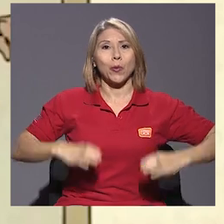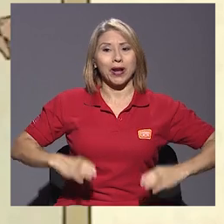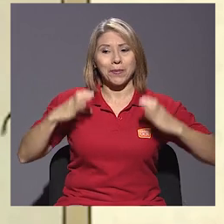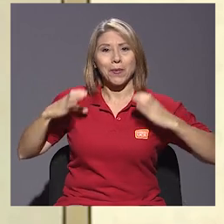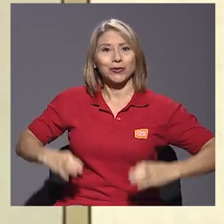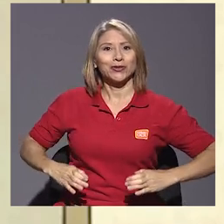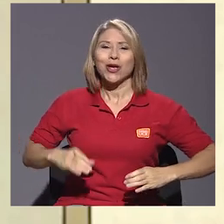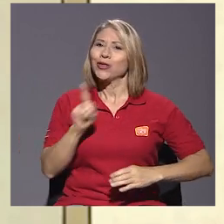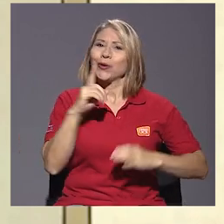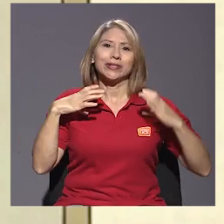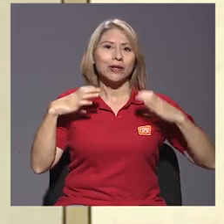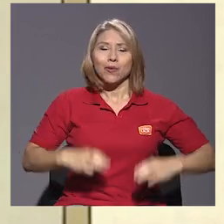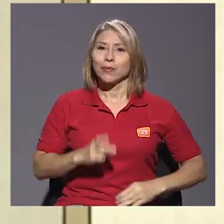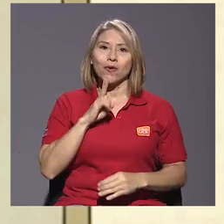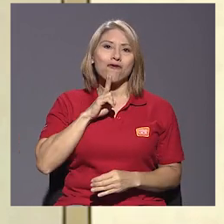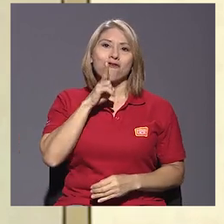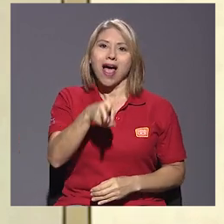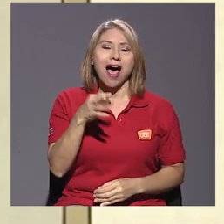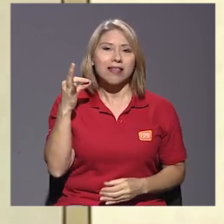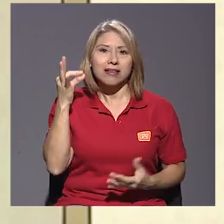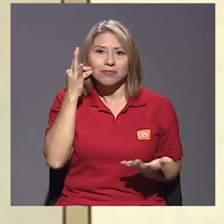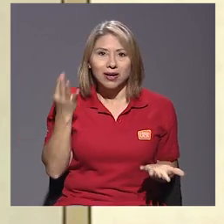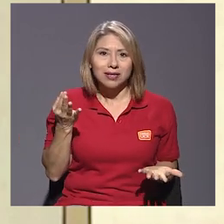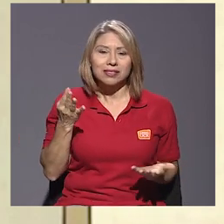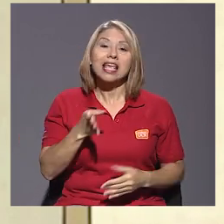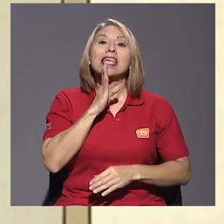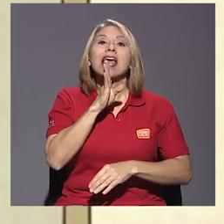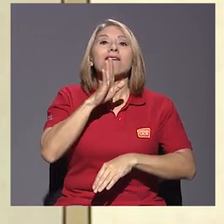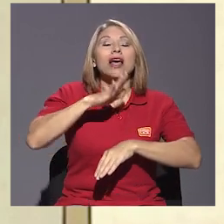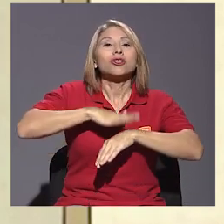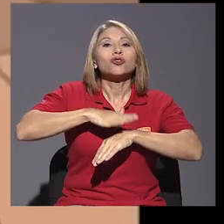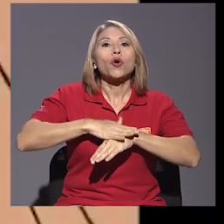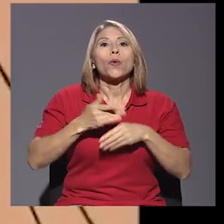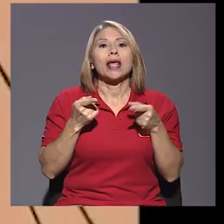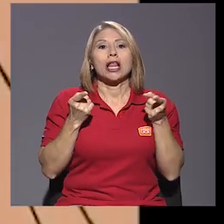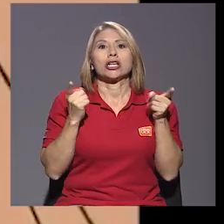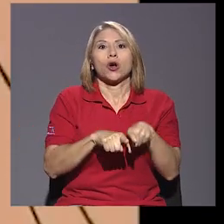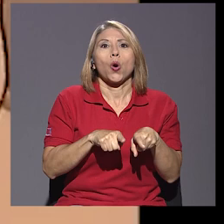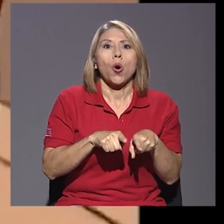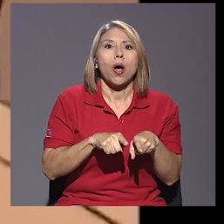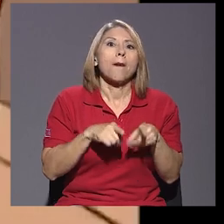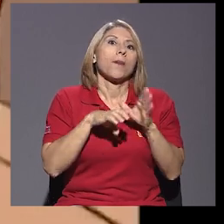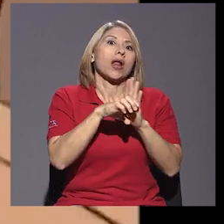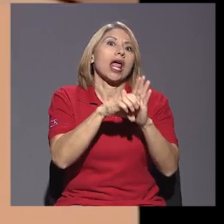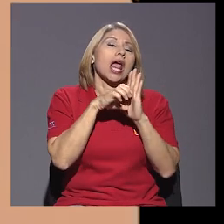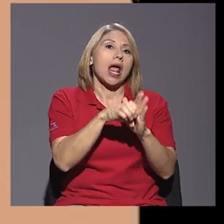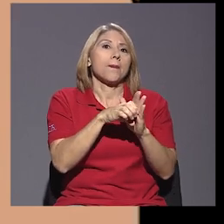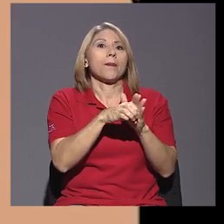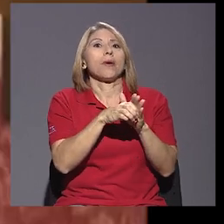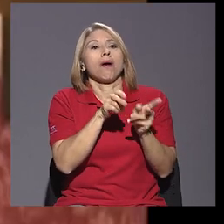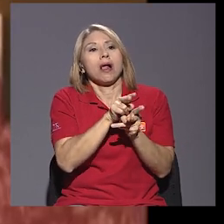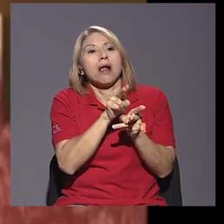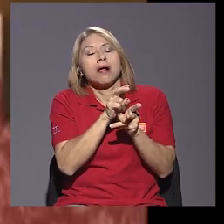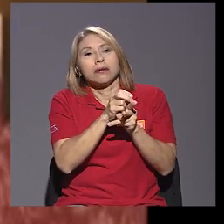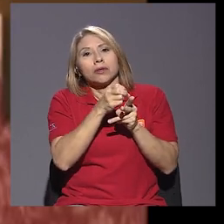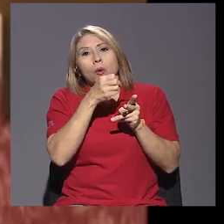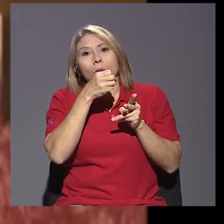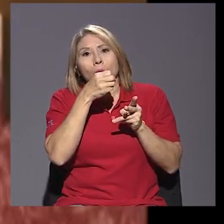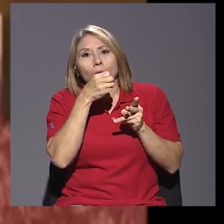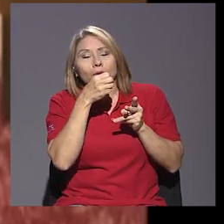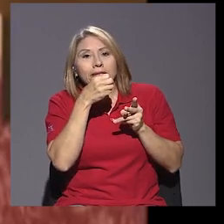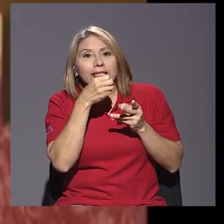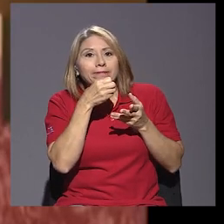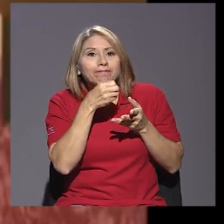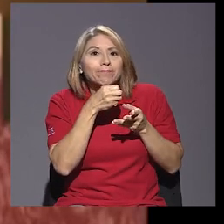son los reales en las mujeres y hablan mucho de rendimiento, ¿verdad? Ejaculaciones de horas y horas, ¿verdad? Supuestamente que